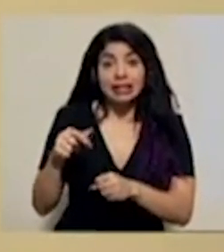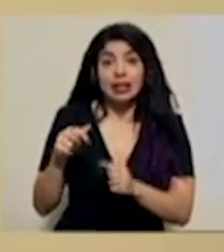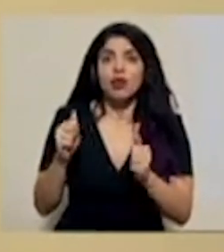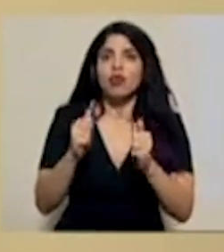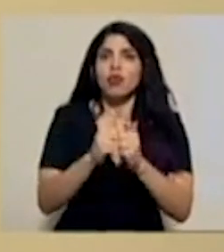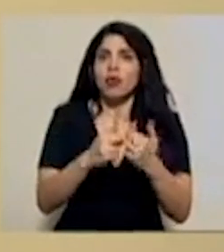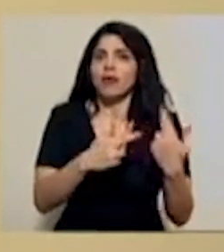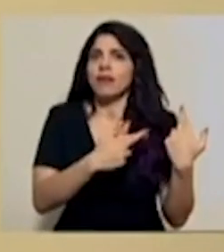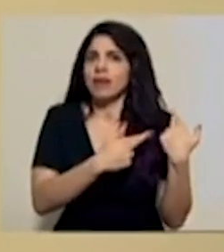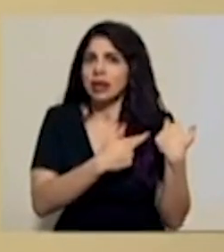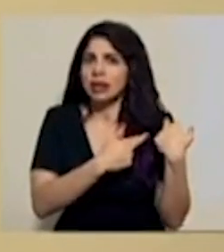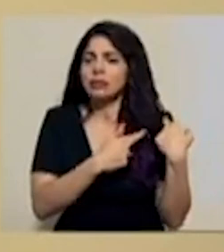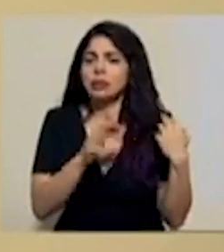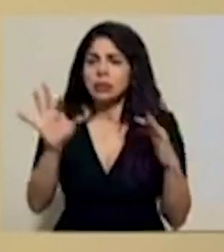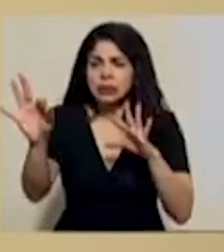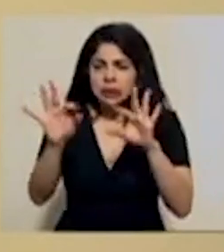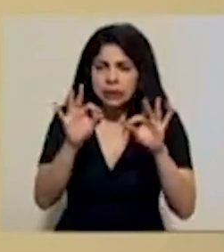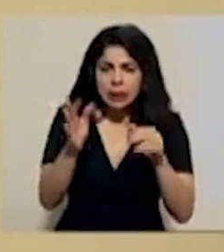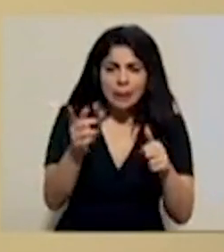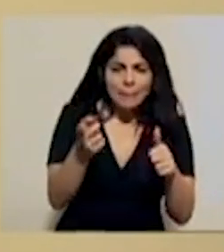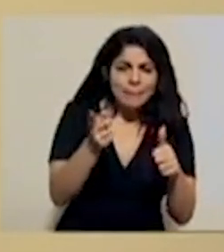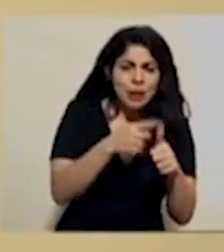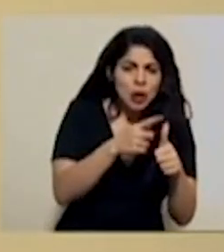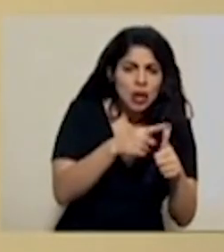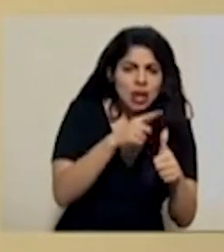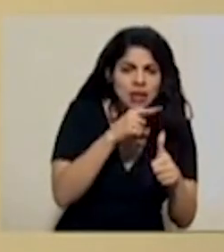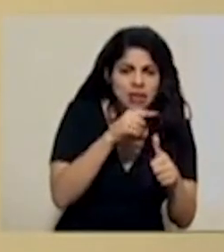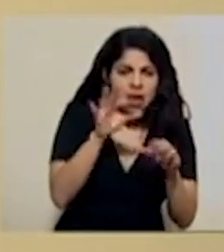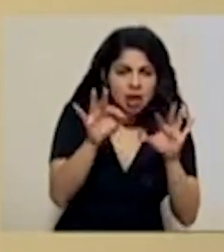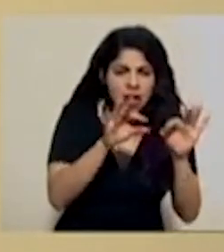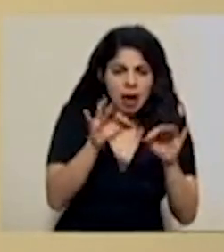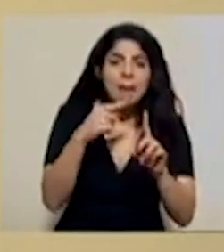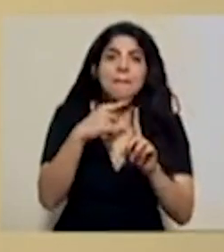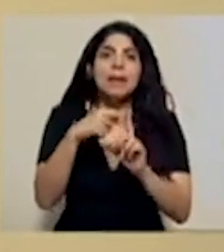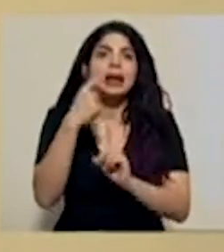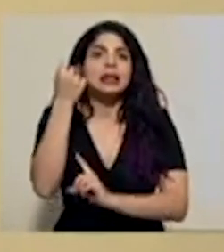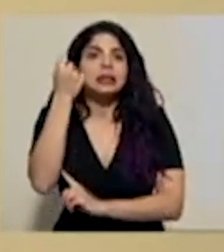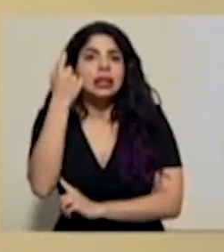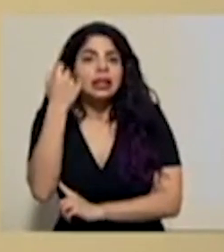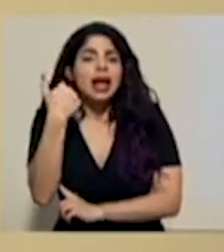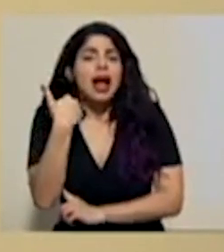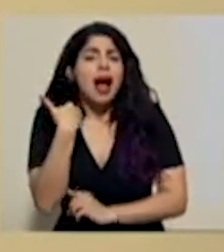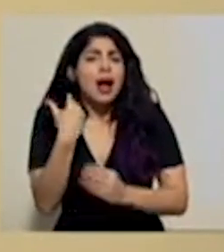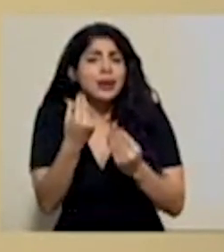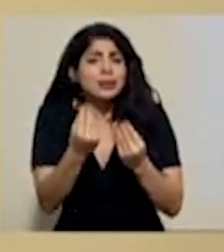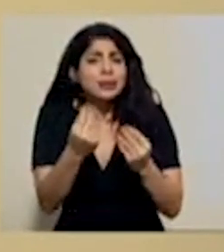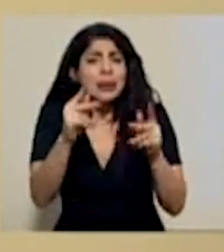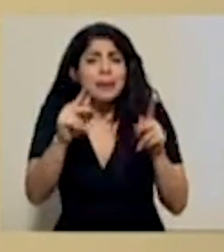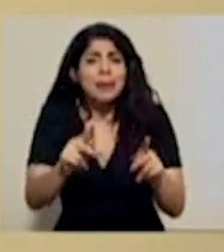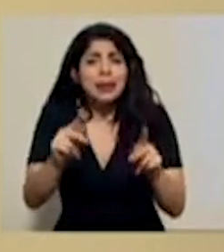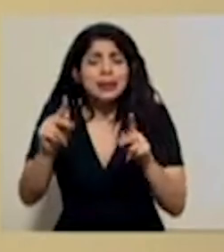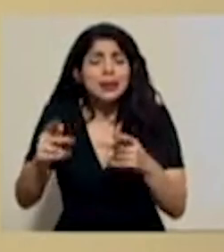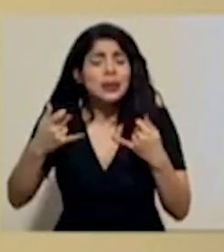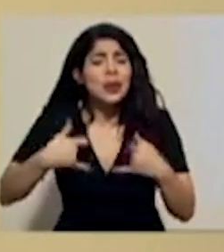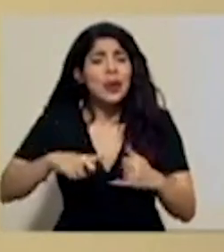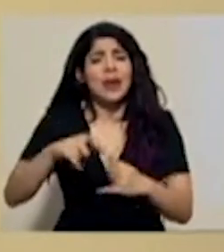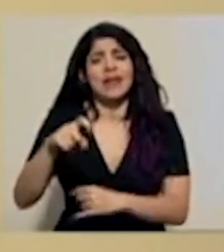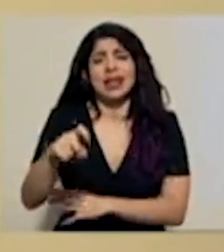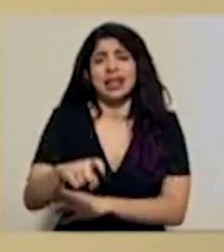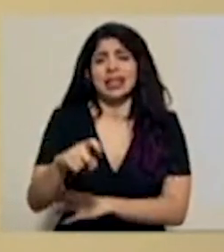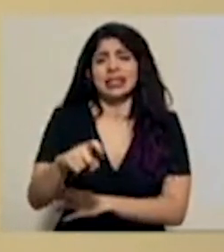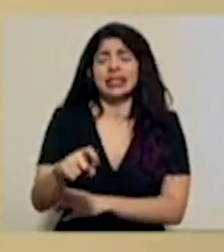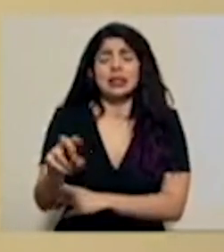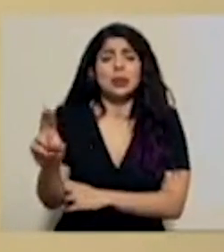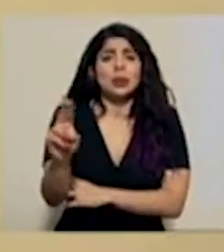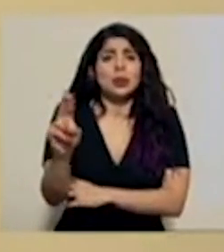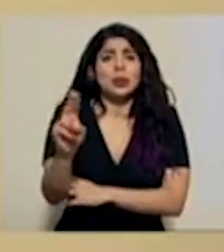responsable de priorización, sino que también es comprendiendo que por supuesto sabemos que hay muchas personas que siguen necesitando con una gran